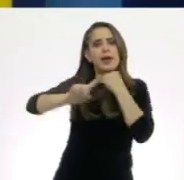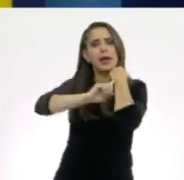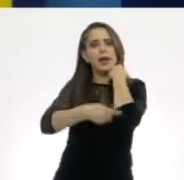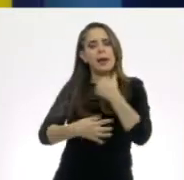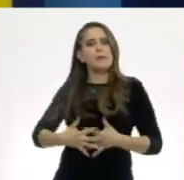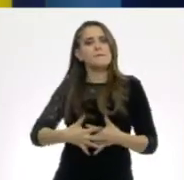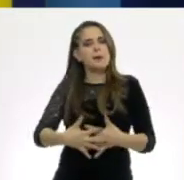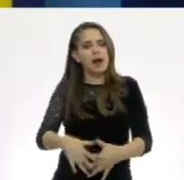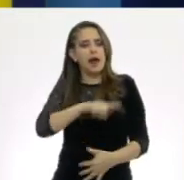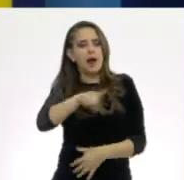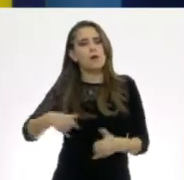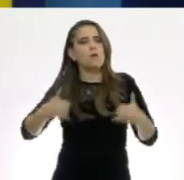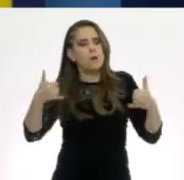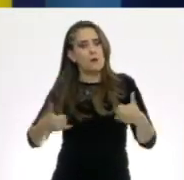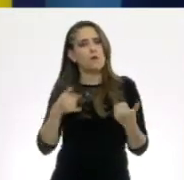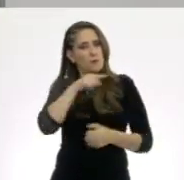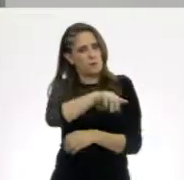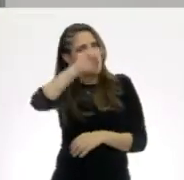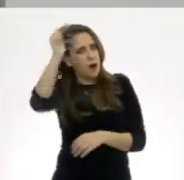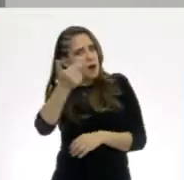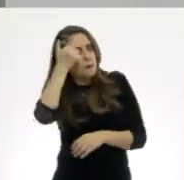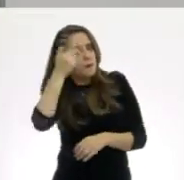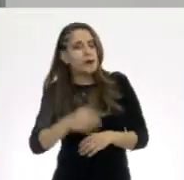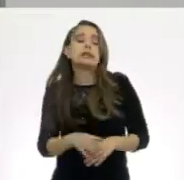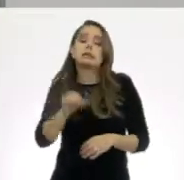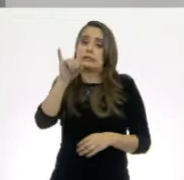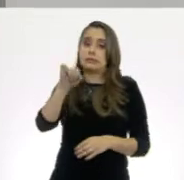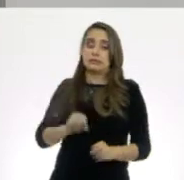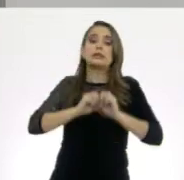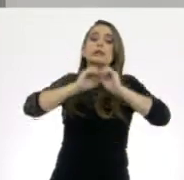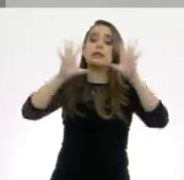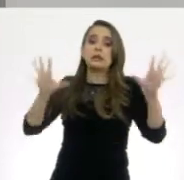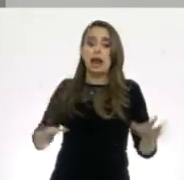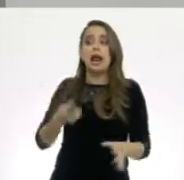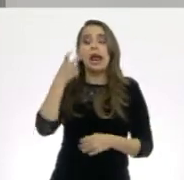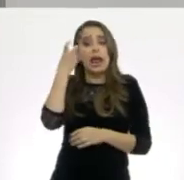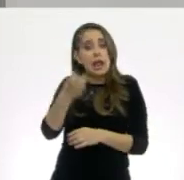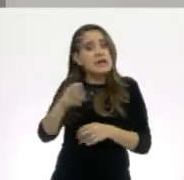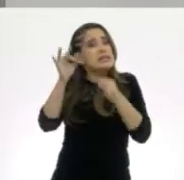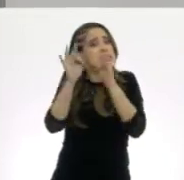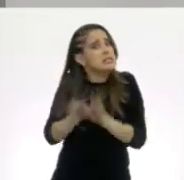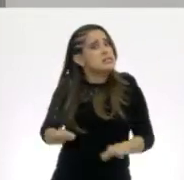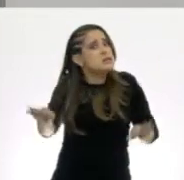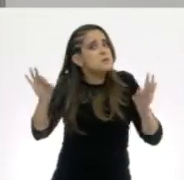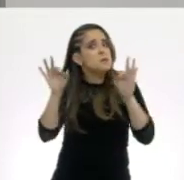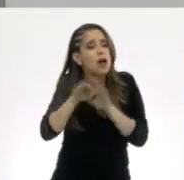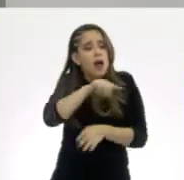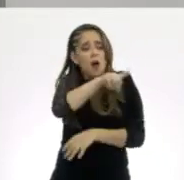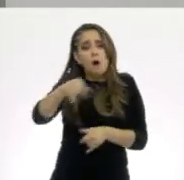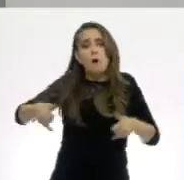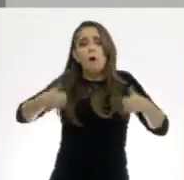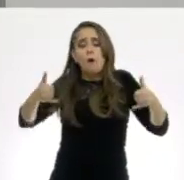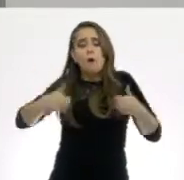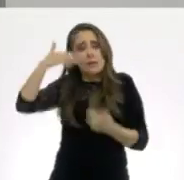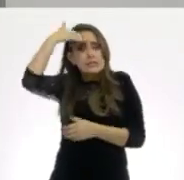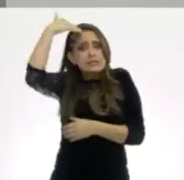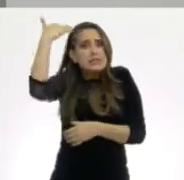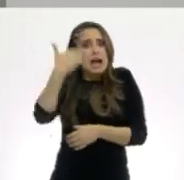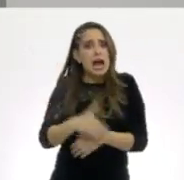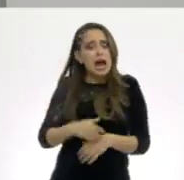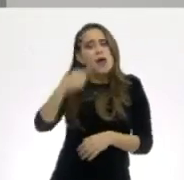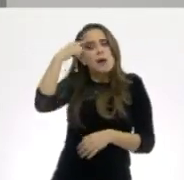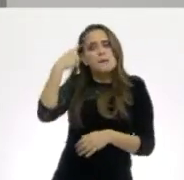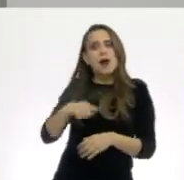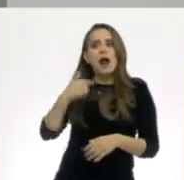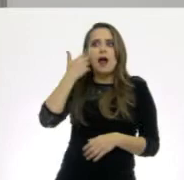en la adolescencia. ¿Se acuerdan? Claro. Ese conocimiento es de utilidad para tomar decisiones en el futuro.